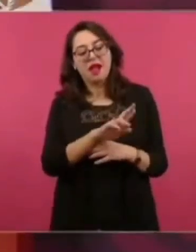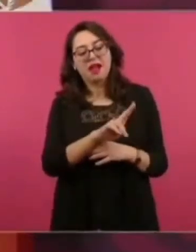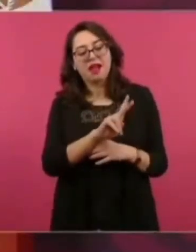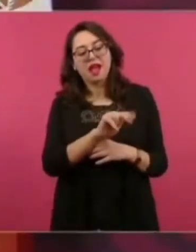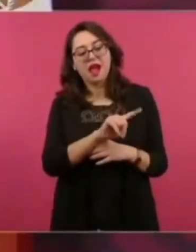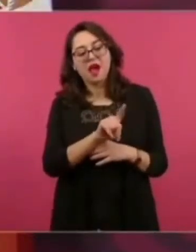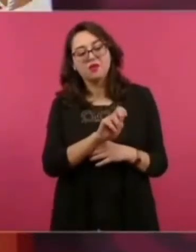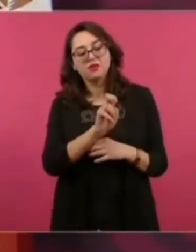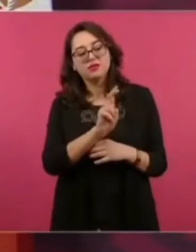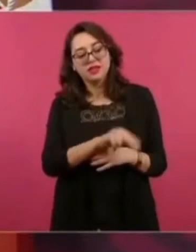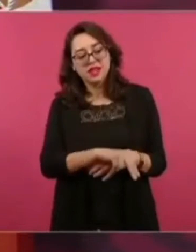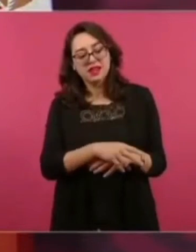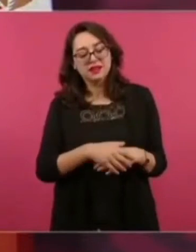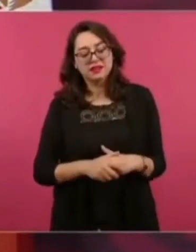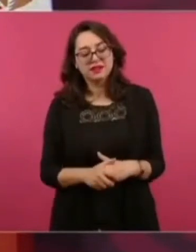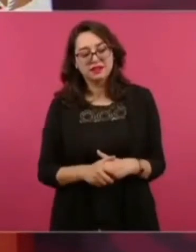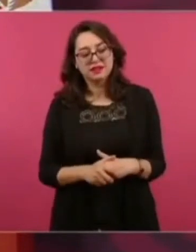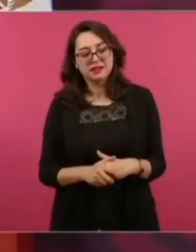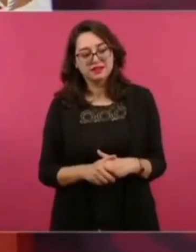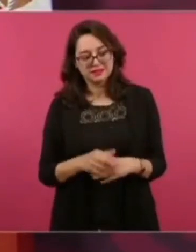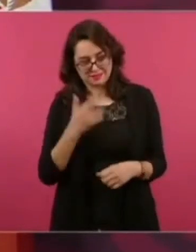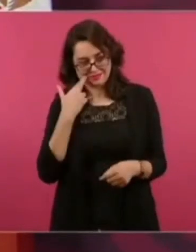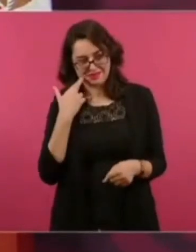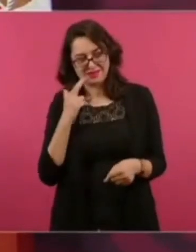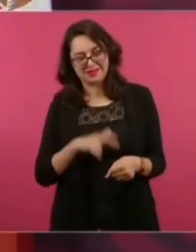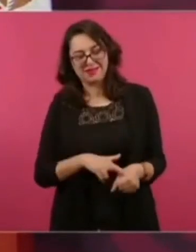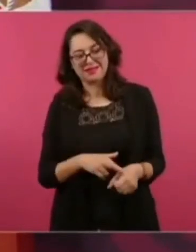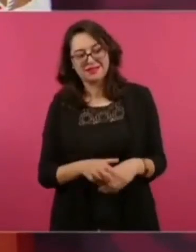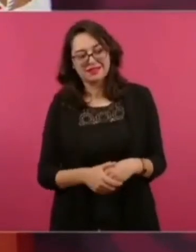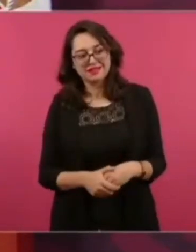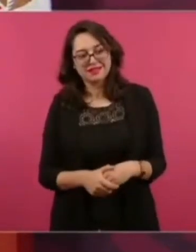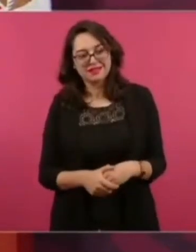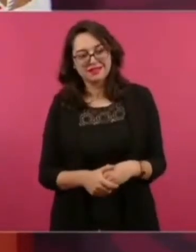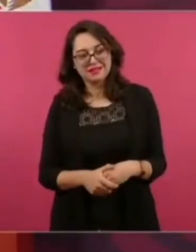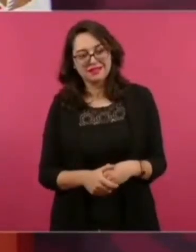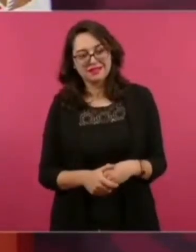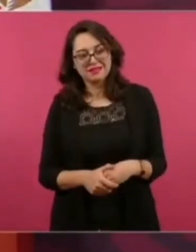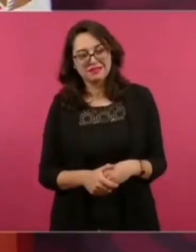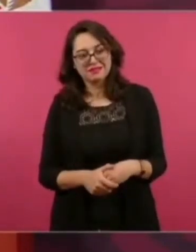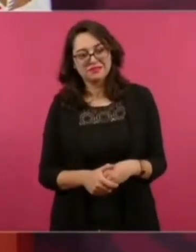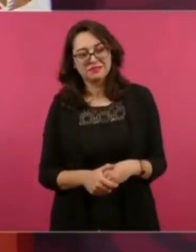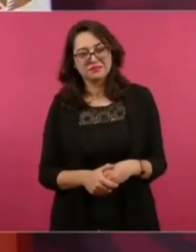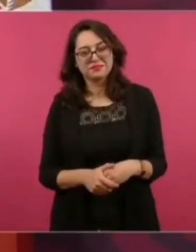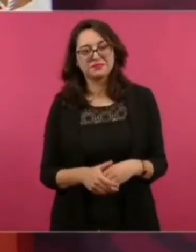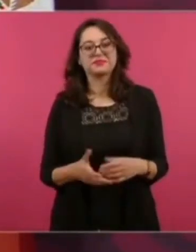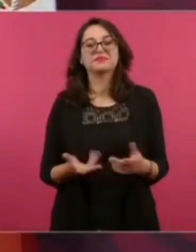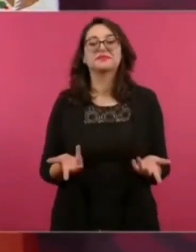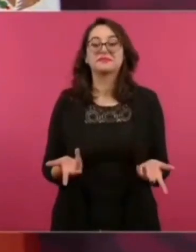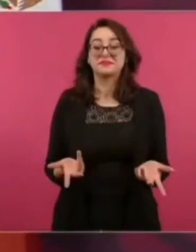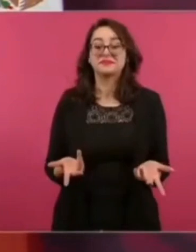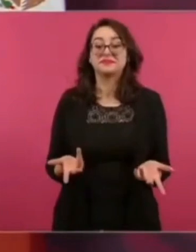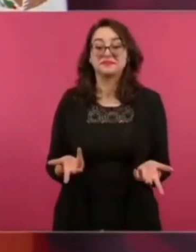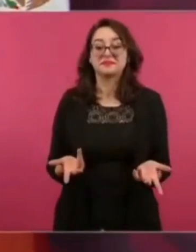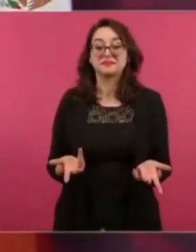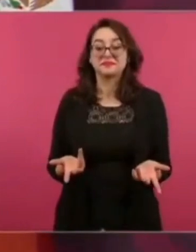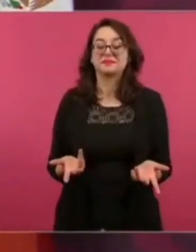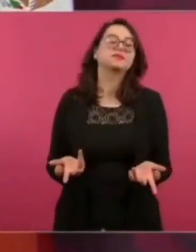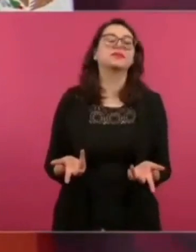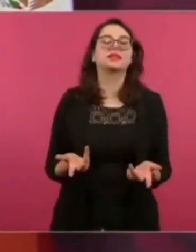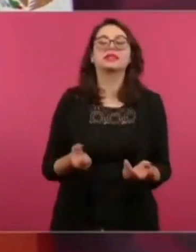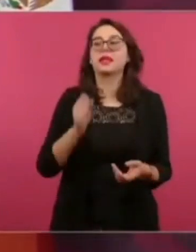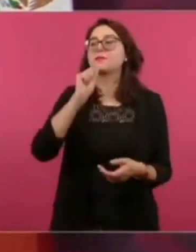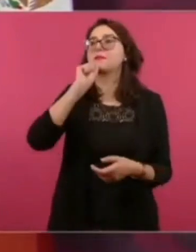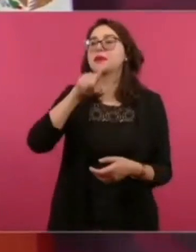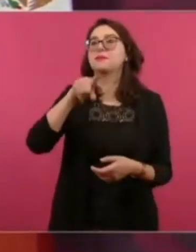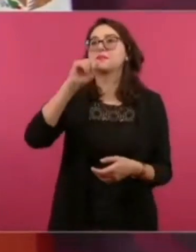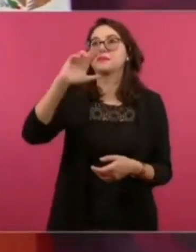Fíjese que ha llegado a decir, escribió una vez,